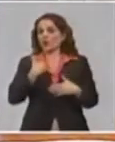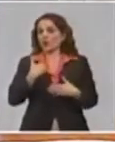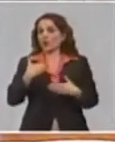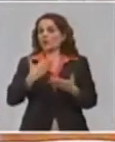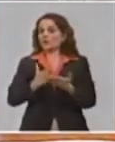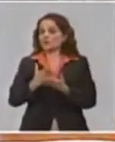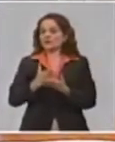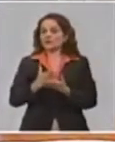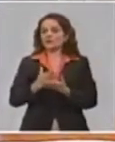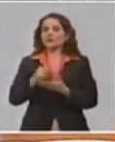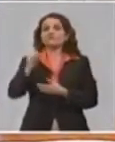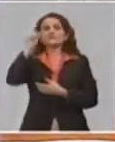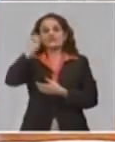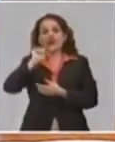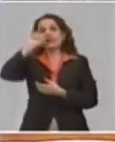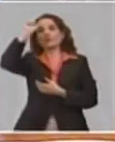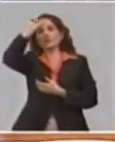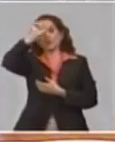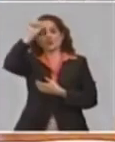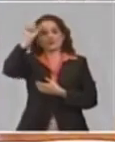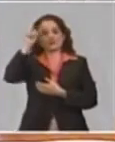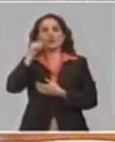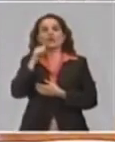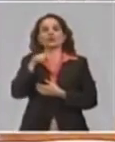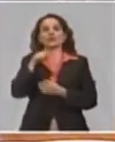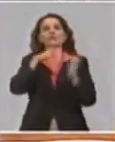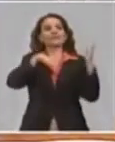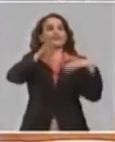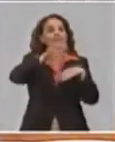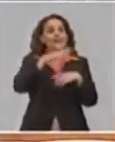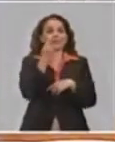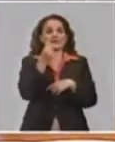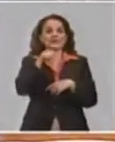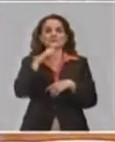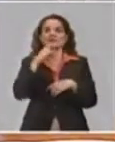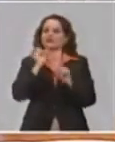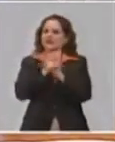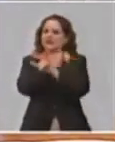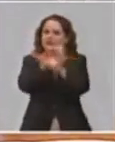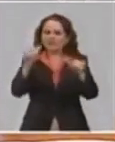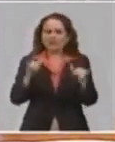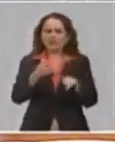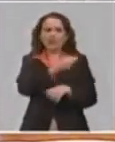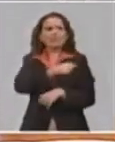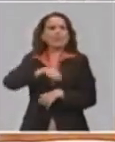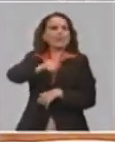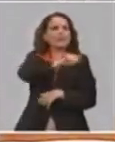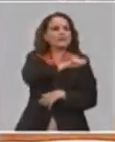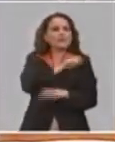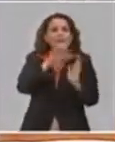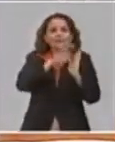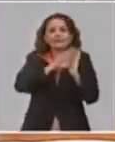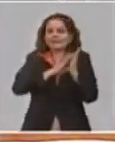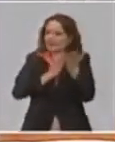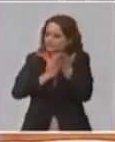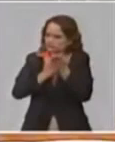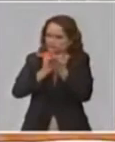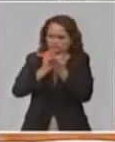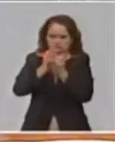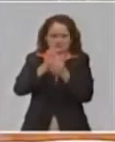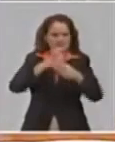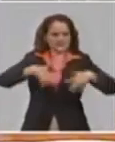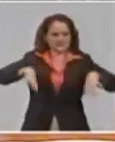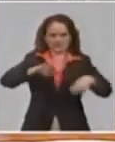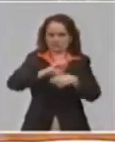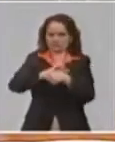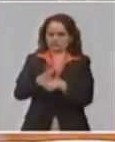Ministerio de Finanzas y Precios estuvieron esclareciendo a la población que estas medidas se mantienen mientras dure la situación epidemiológica. Por